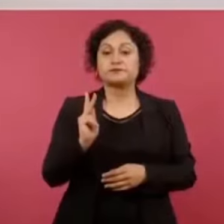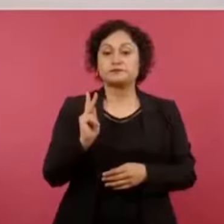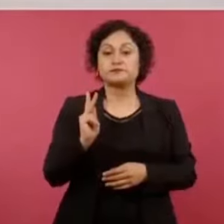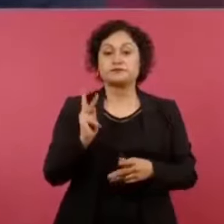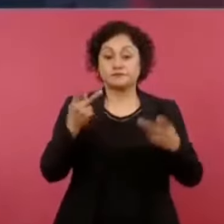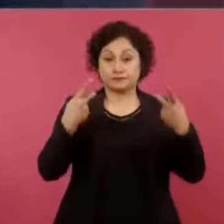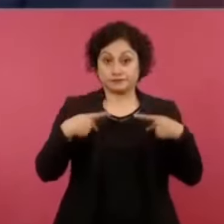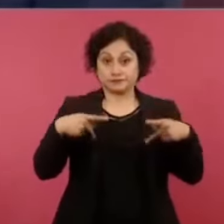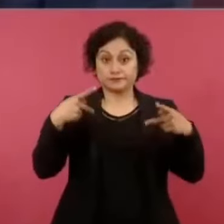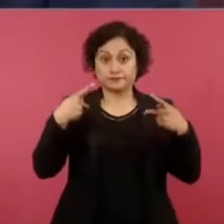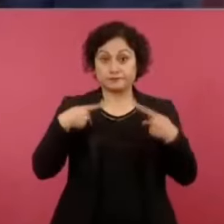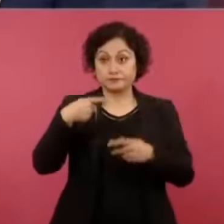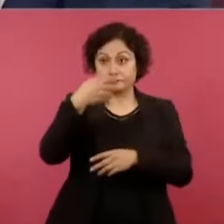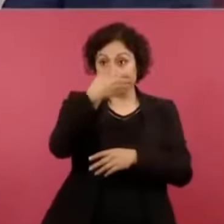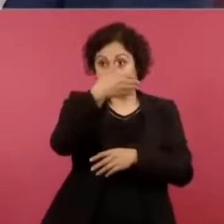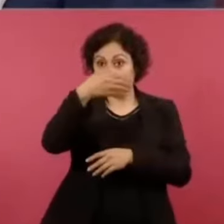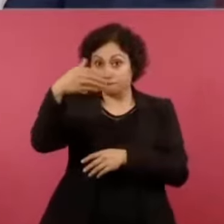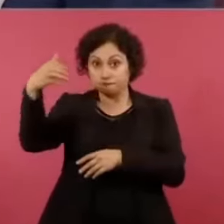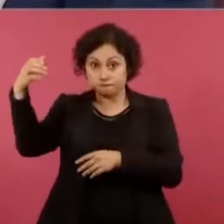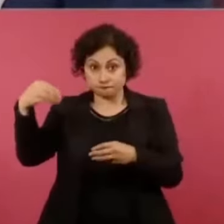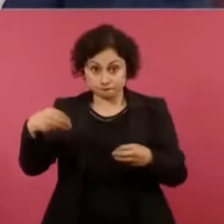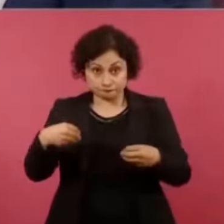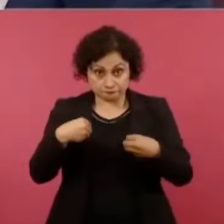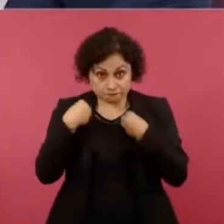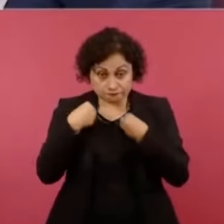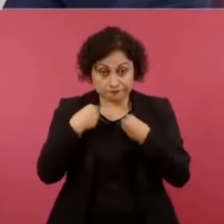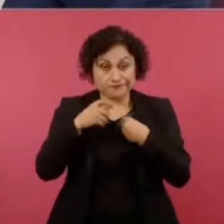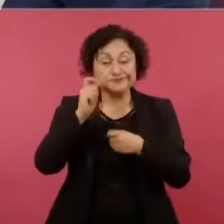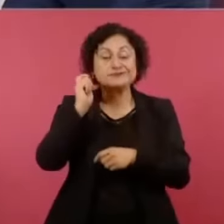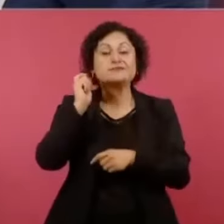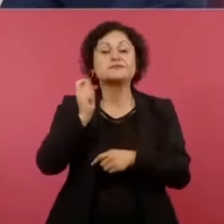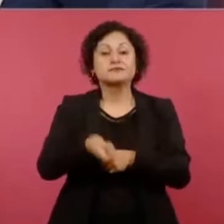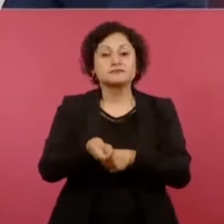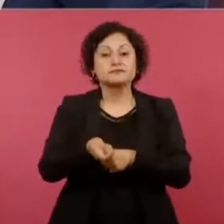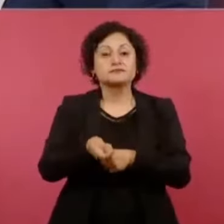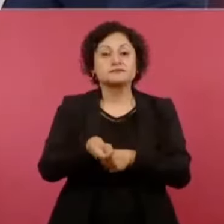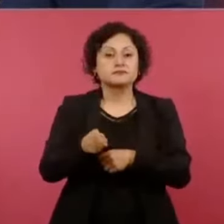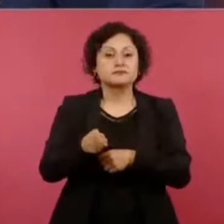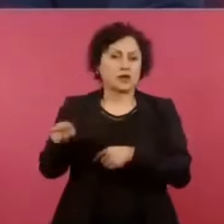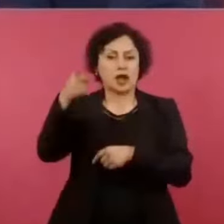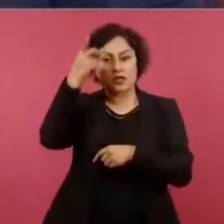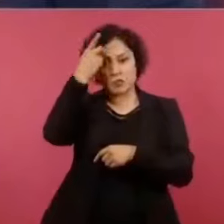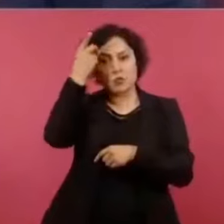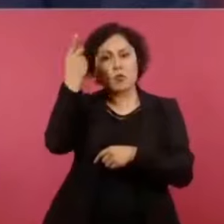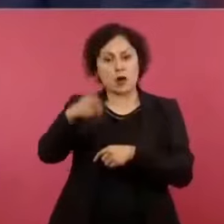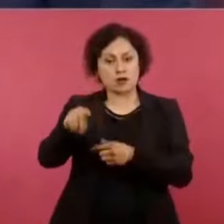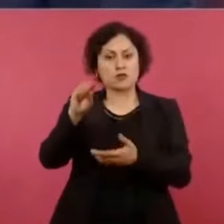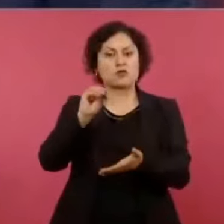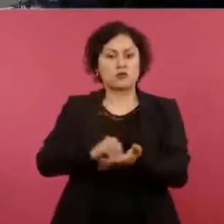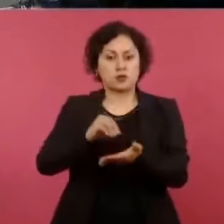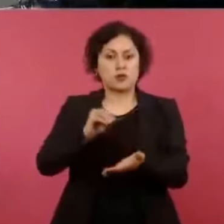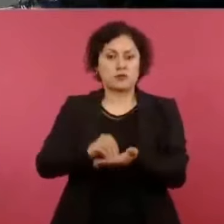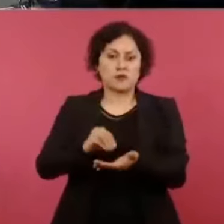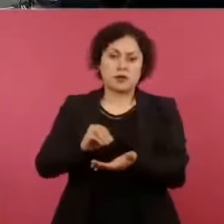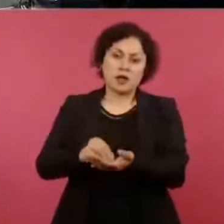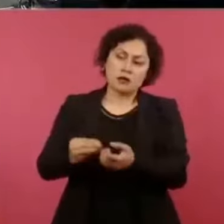siguen manteniendo su propiedad y todavía